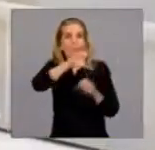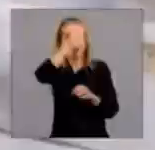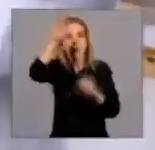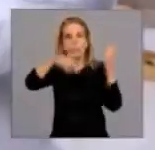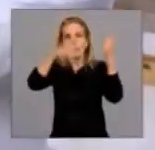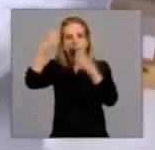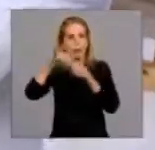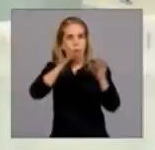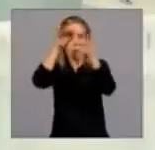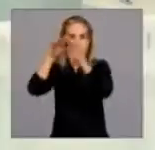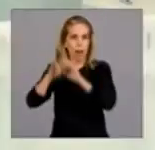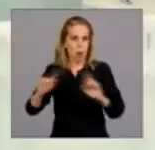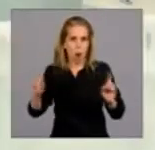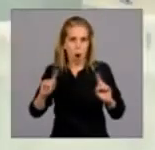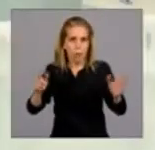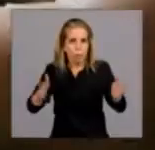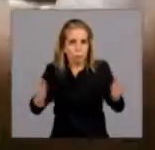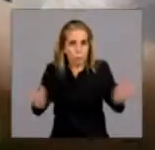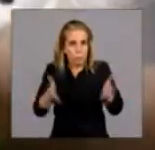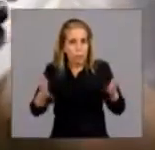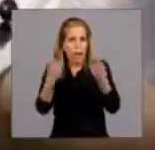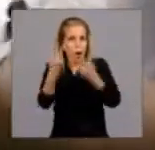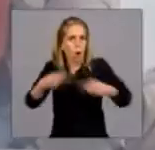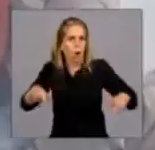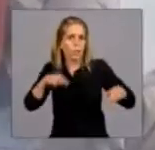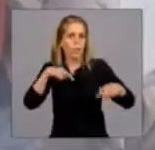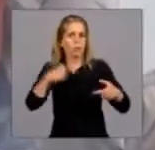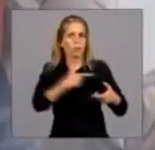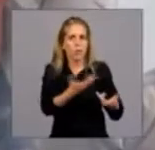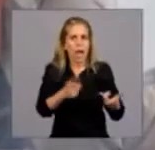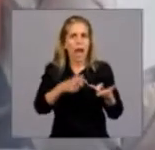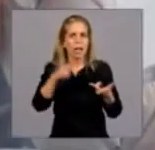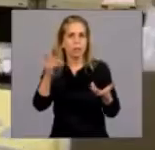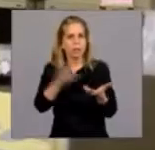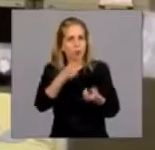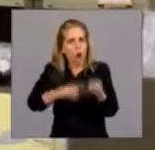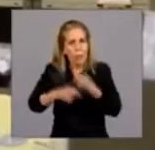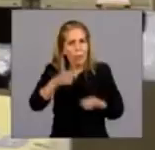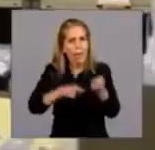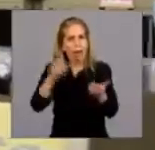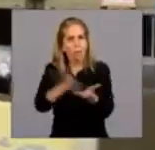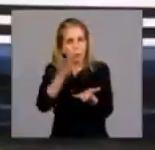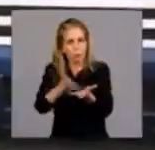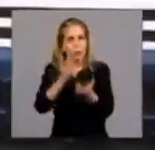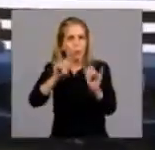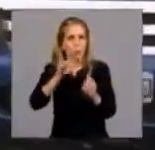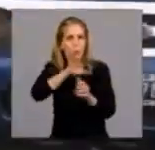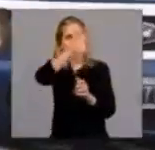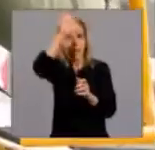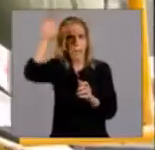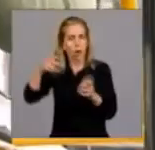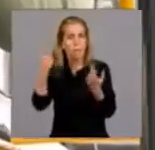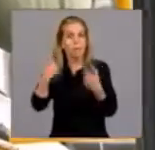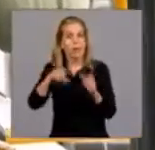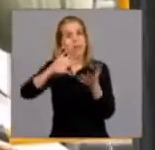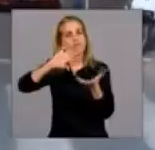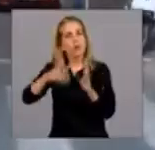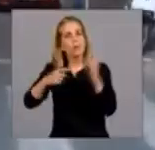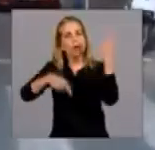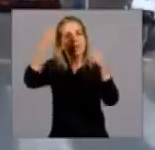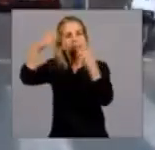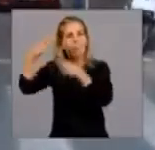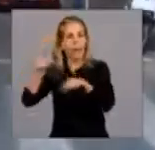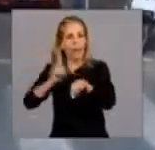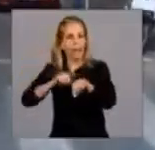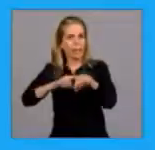La reactivación de las actividades sociales, comerciales y productivas se da en todas las regiones, pero con protocolos diferentes y en distintos